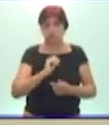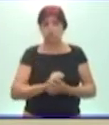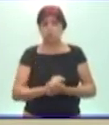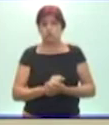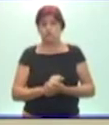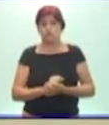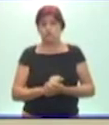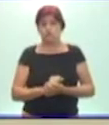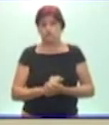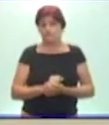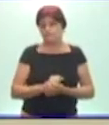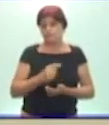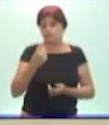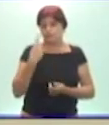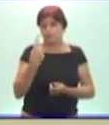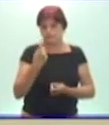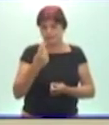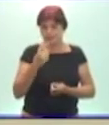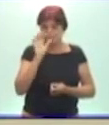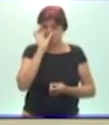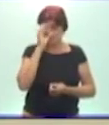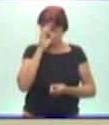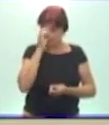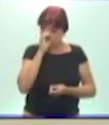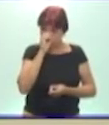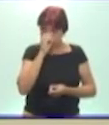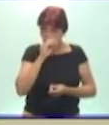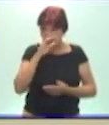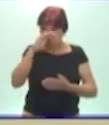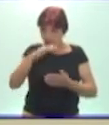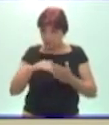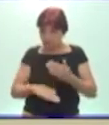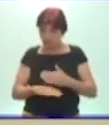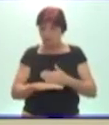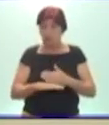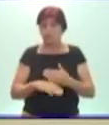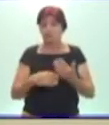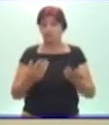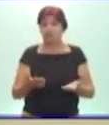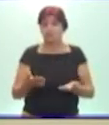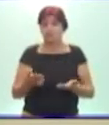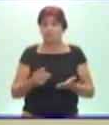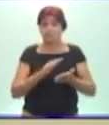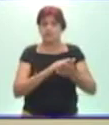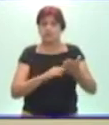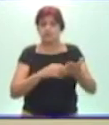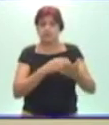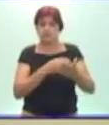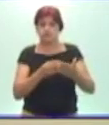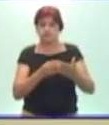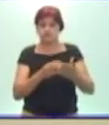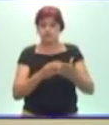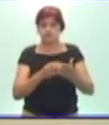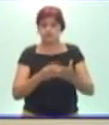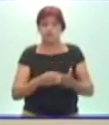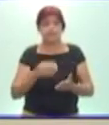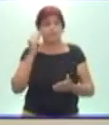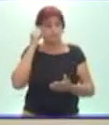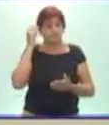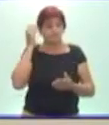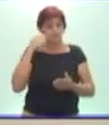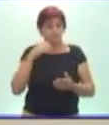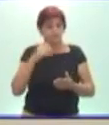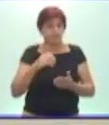¿Por qué pongo el horario de la primera infancia un poquitico más abajo? Porque este horario debe estar a la altura del niño de la primera